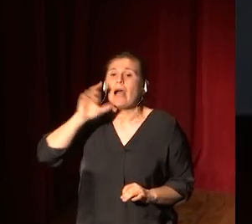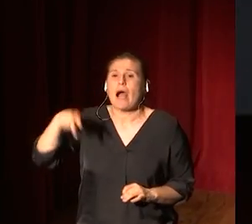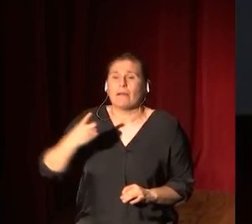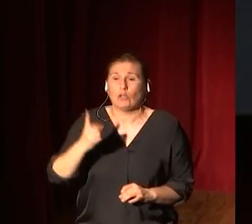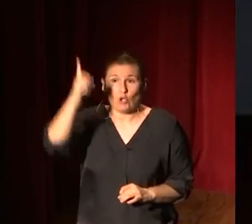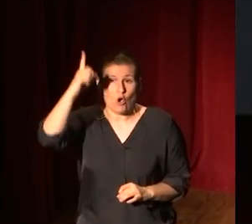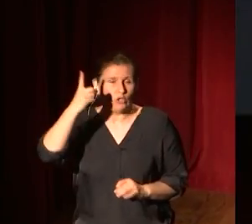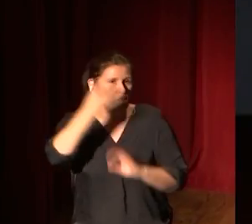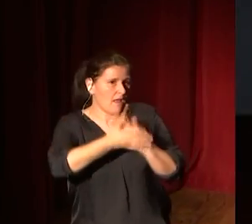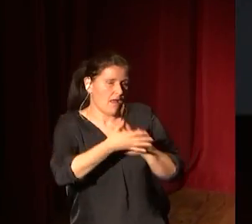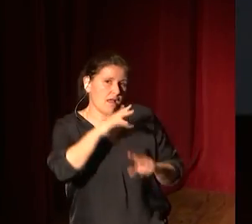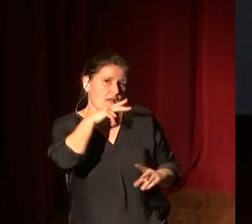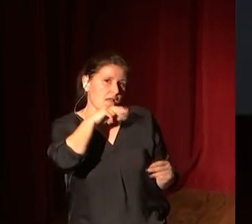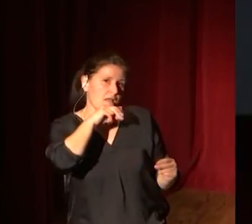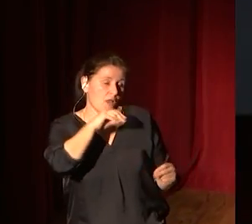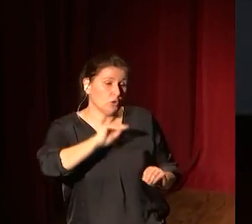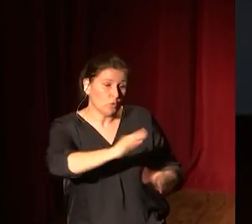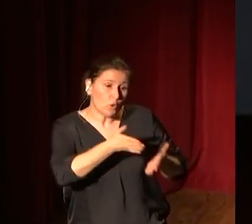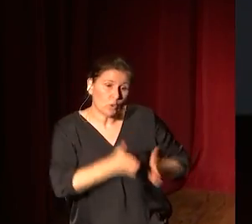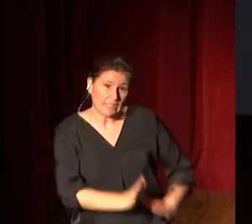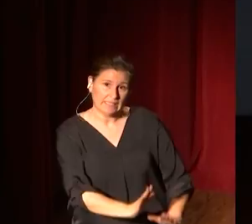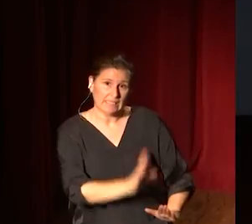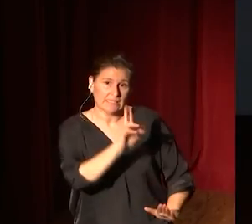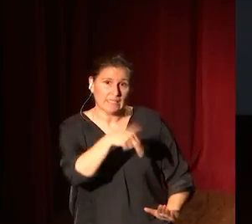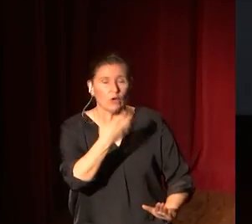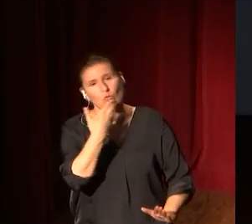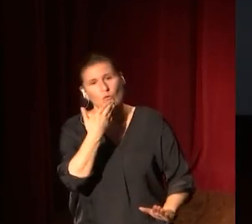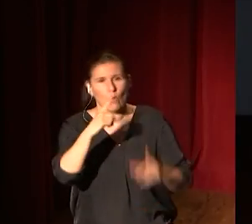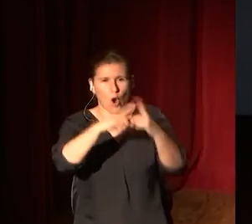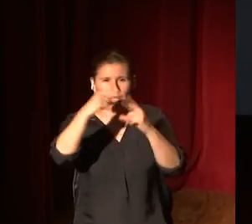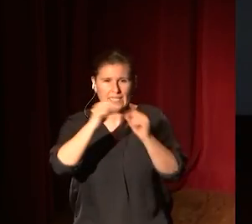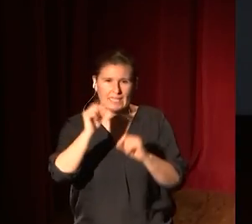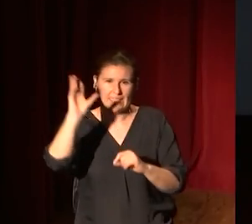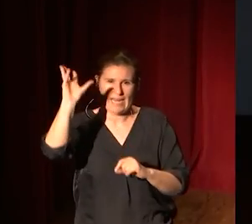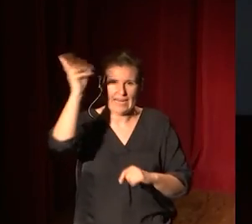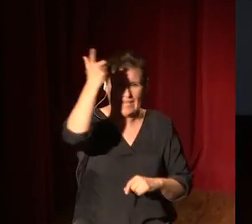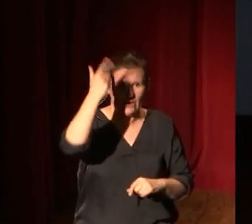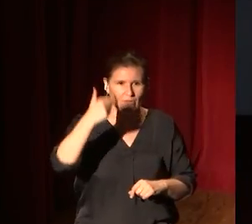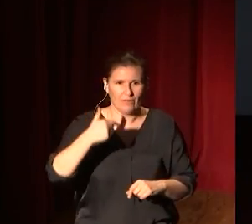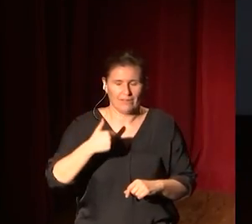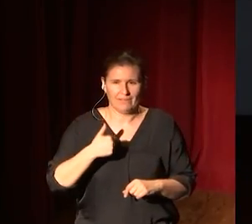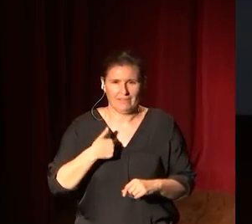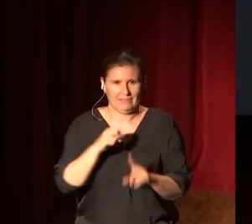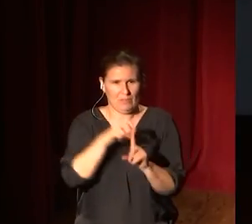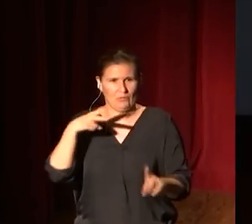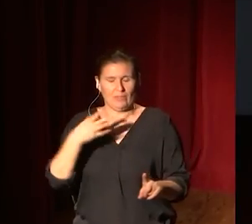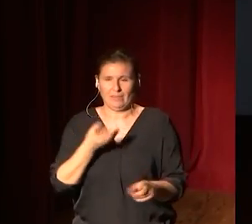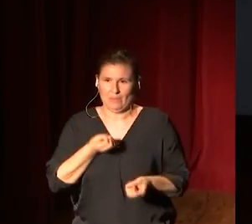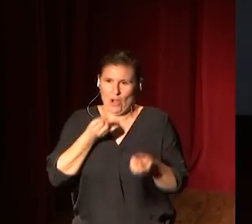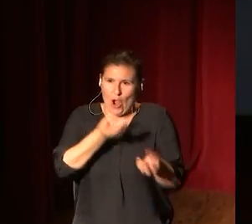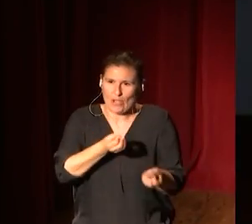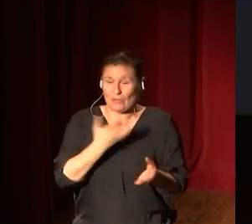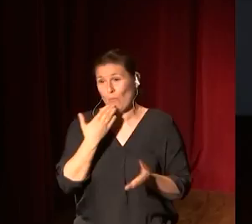él y le dice, tus descendientes serán como estrellas en el cielo. Esto, me gusta este punto de dar casi el sermón de la